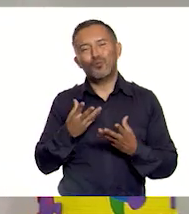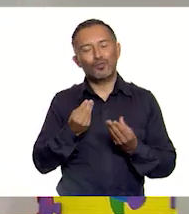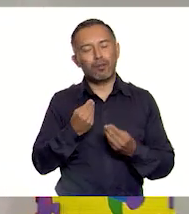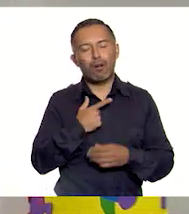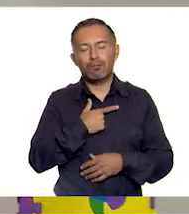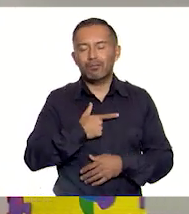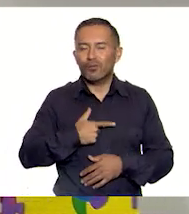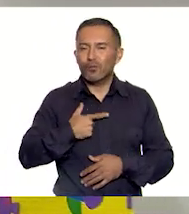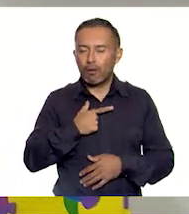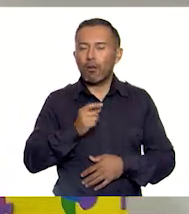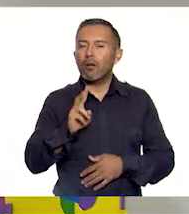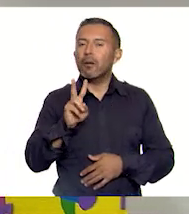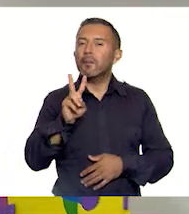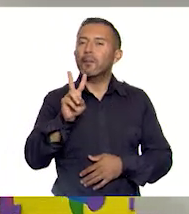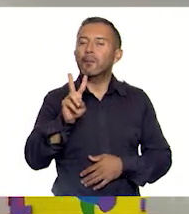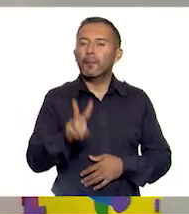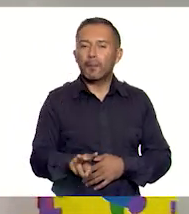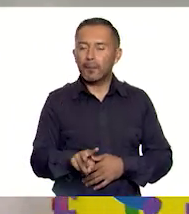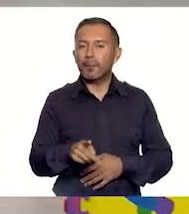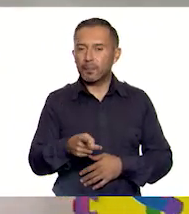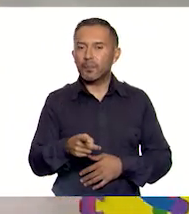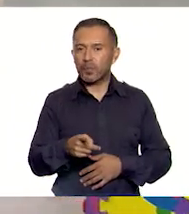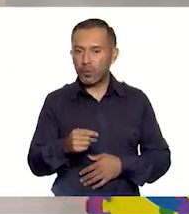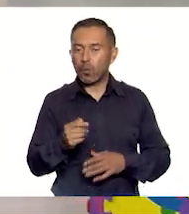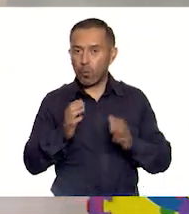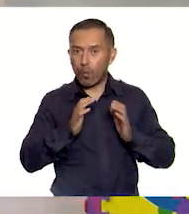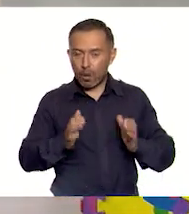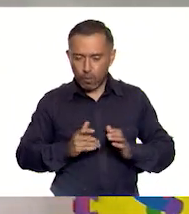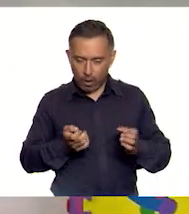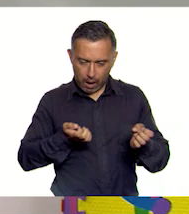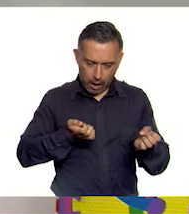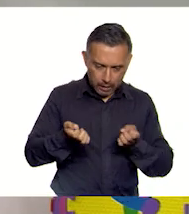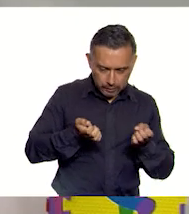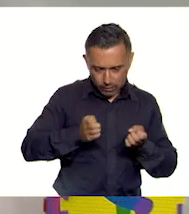emocionante poner a prueba las posibilidades de nuestro cuerpo.